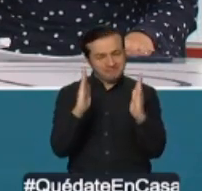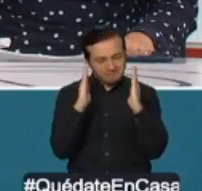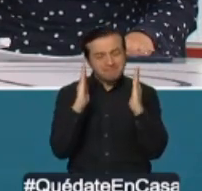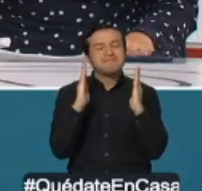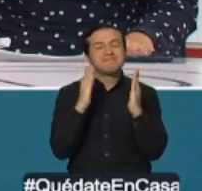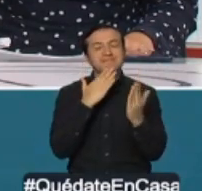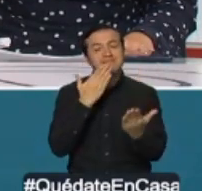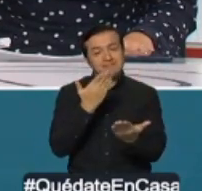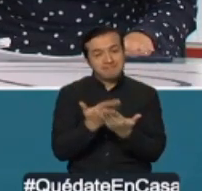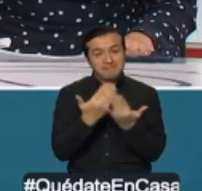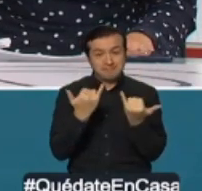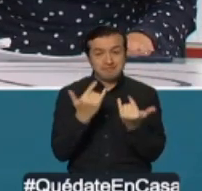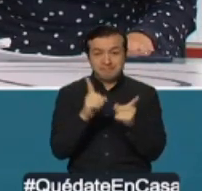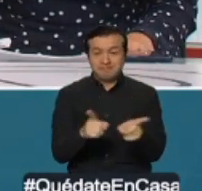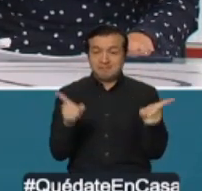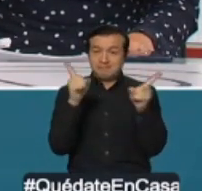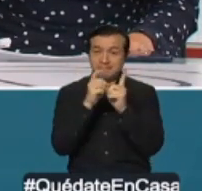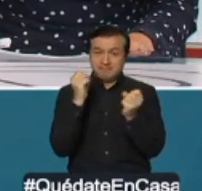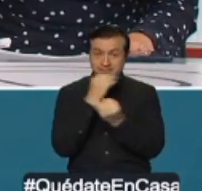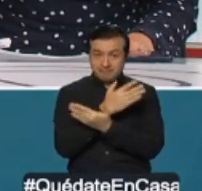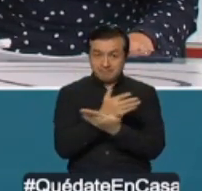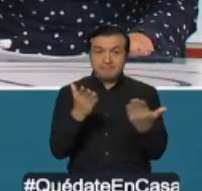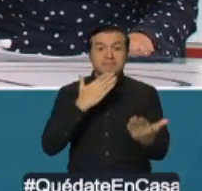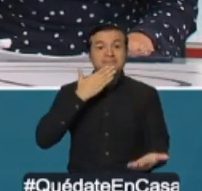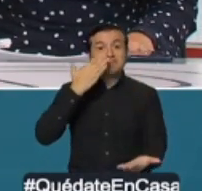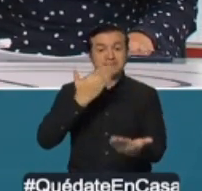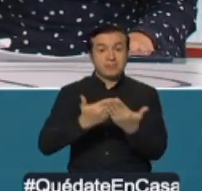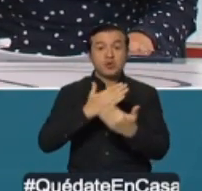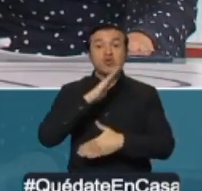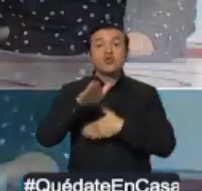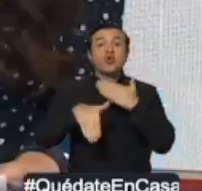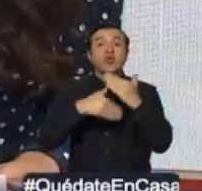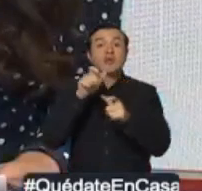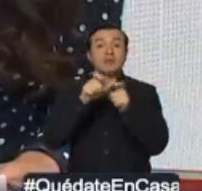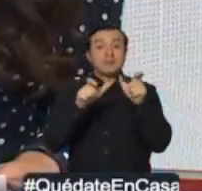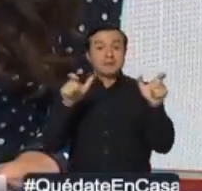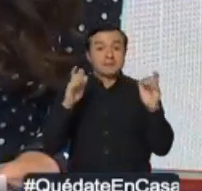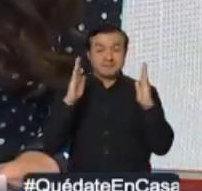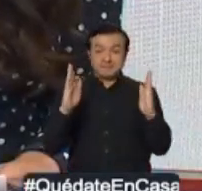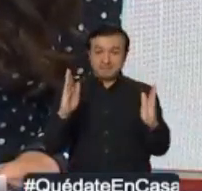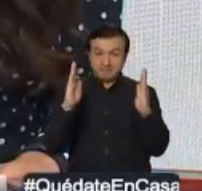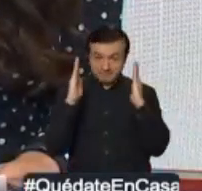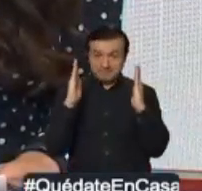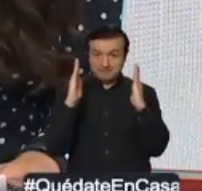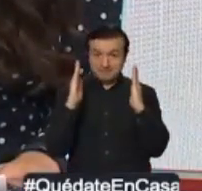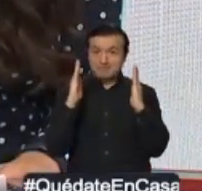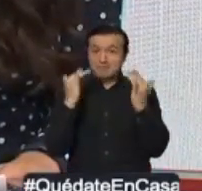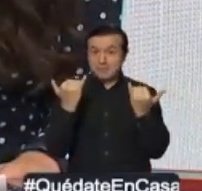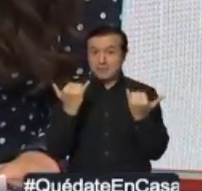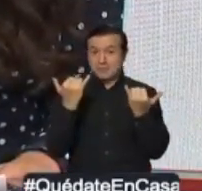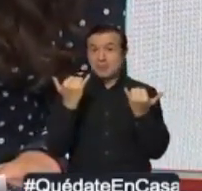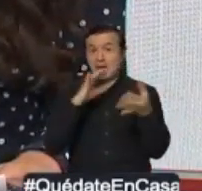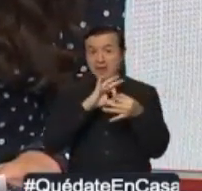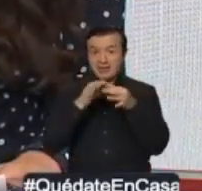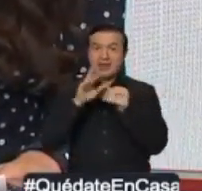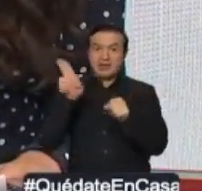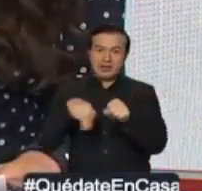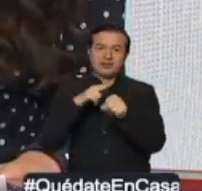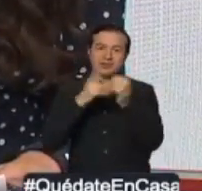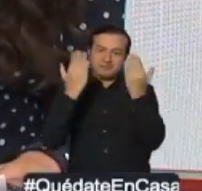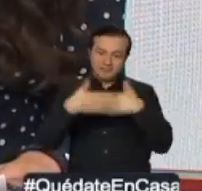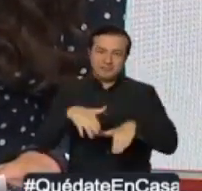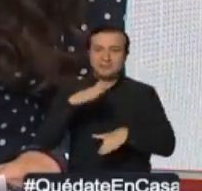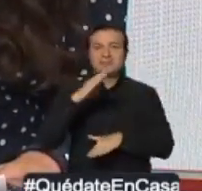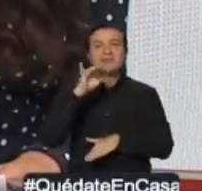también por esta actualización de cifras. También agradecemos a todas las personas que se enlazaron a esta cadena nacional y les deseamos que tengan un